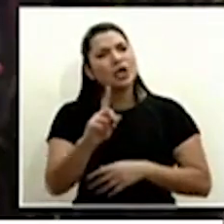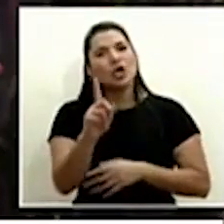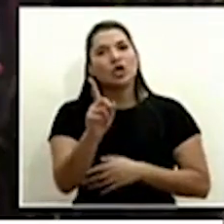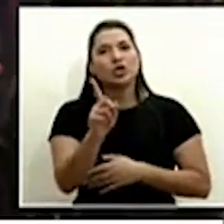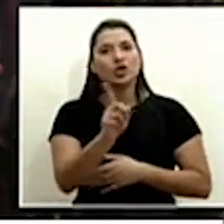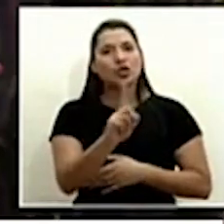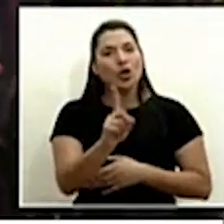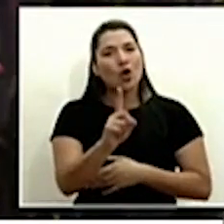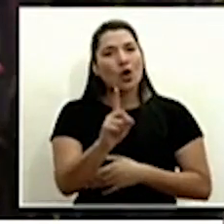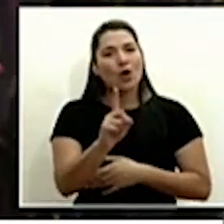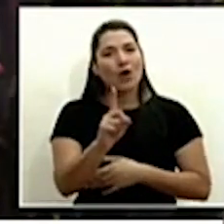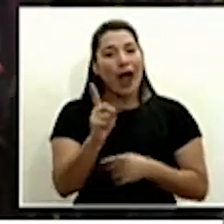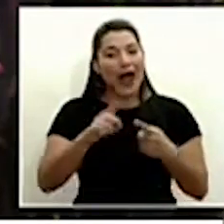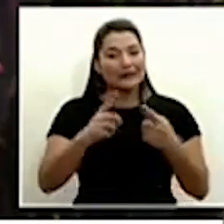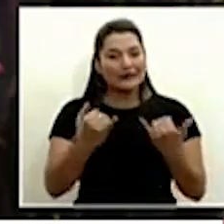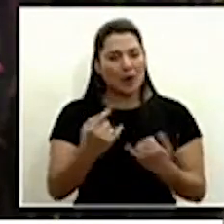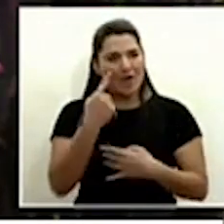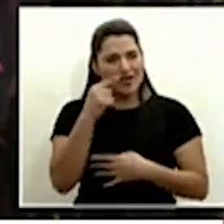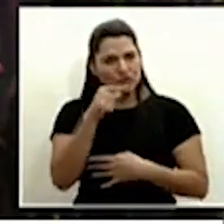sanitaria de Nicaragua.